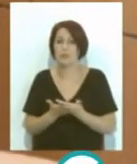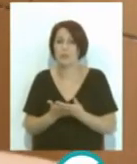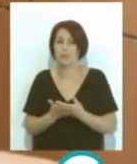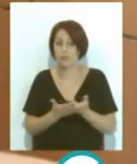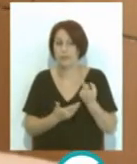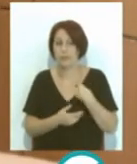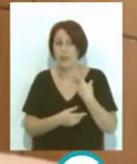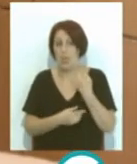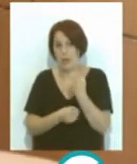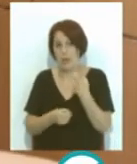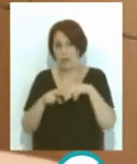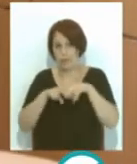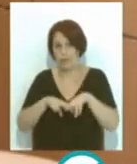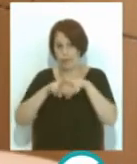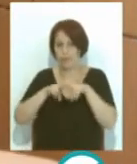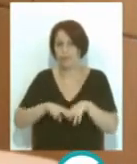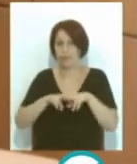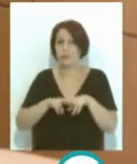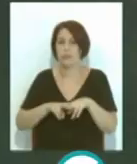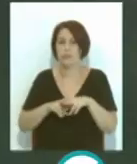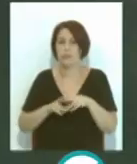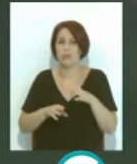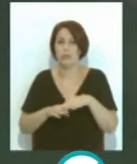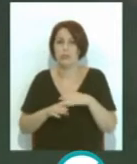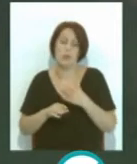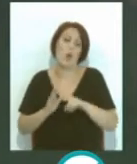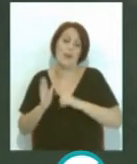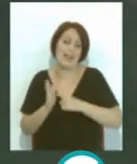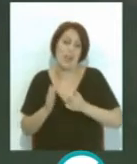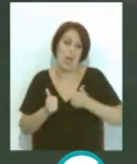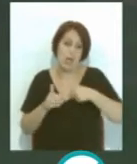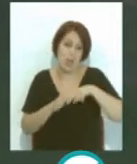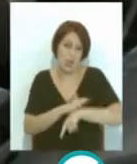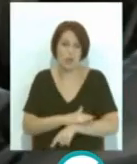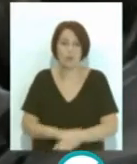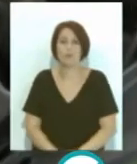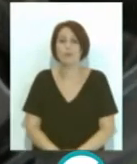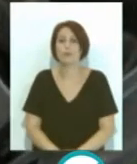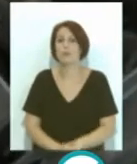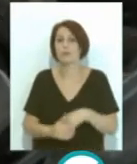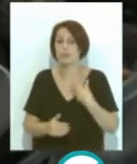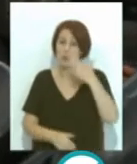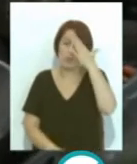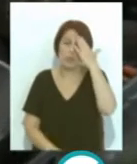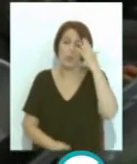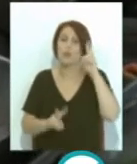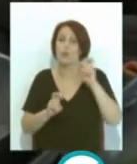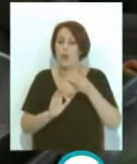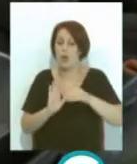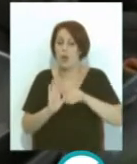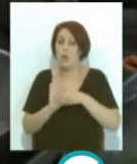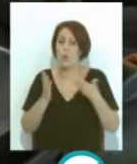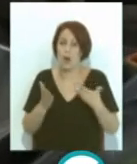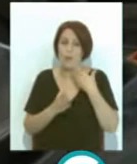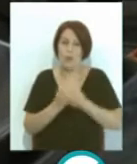es necesario para realizar de una forma más completa en el vehículo Una de las principales novedades afecta al